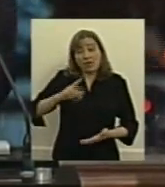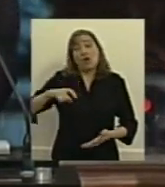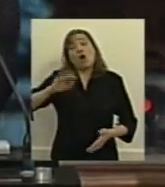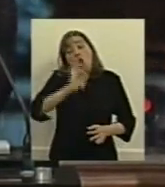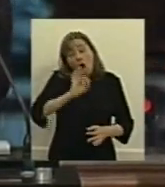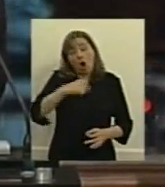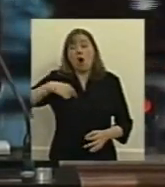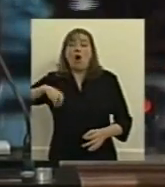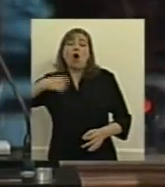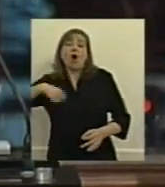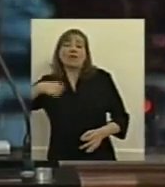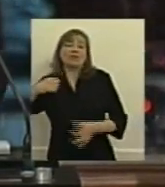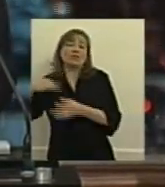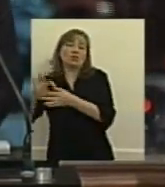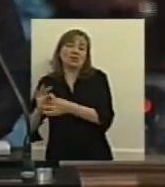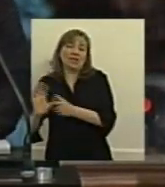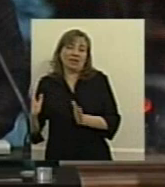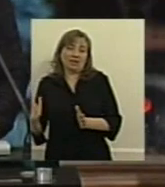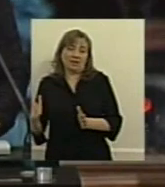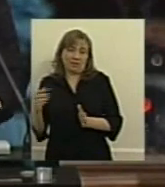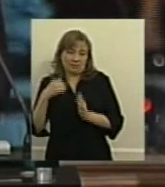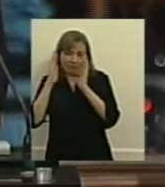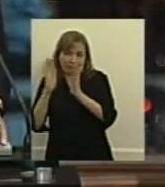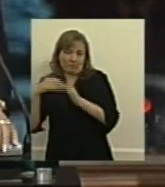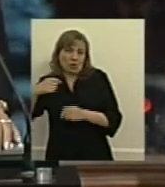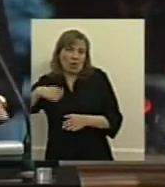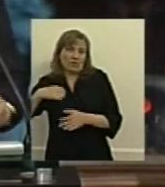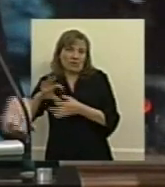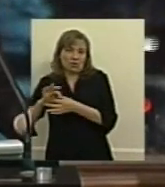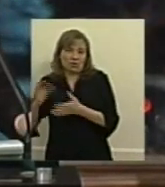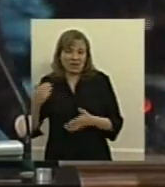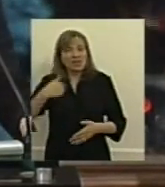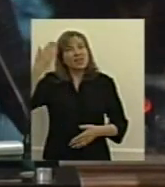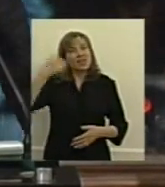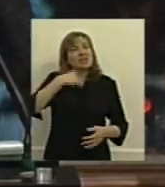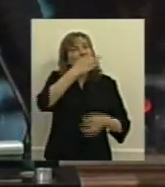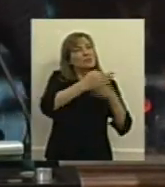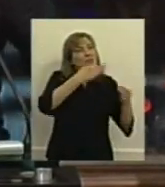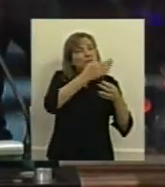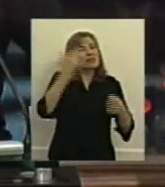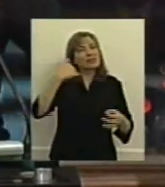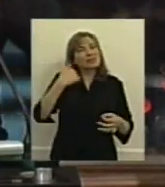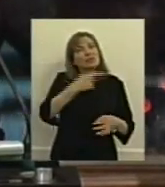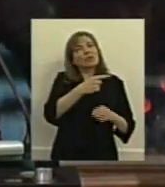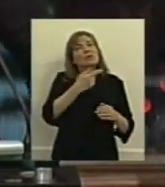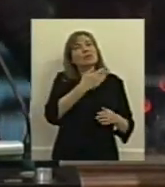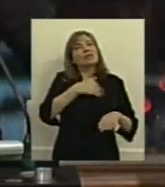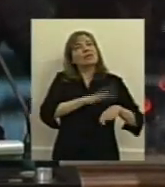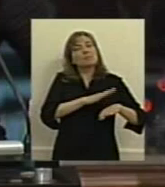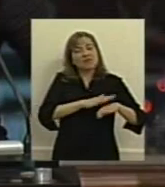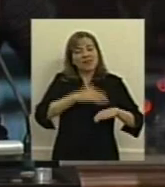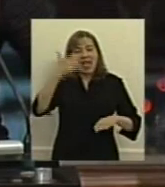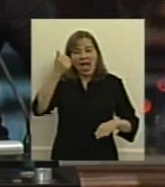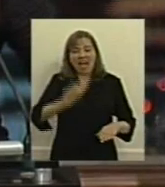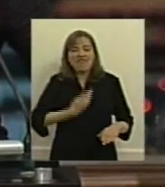que este es el otro problema que también tenemos charlábamos la otra vez con el titular de la AFIP que claro el gremio de AFIP tiene